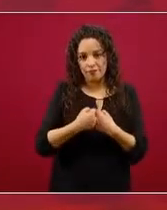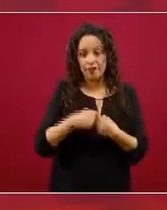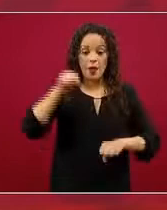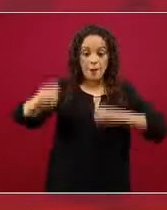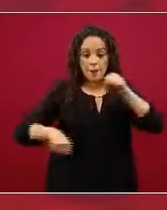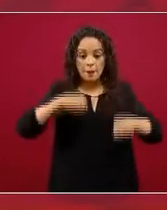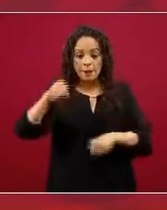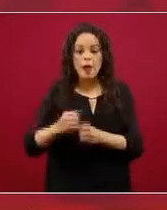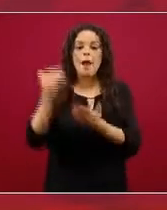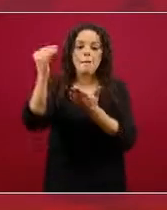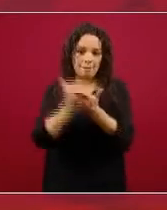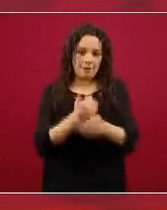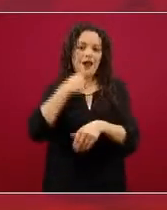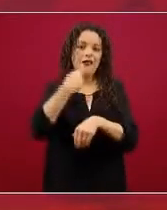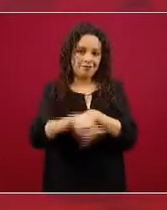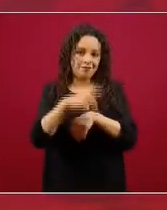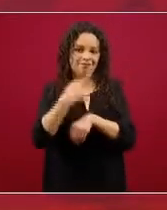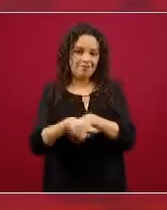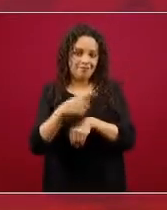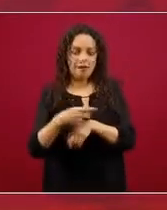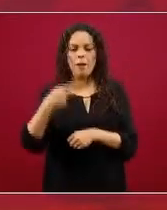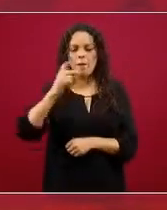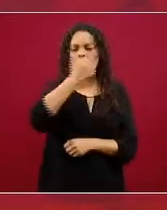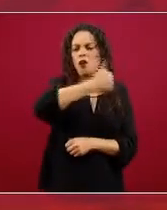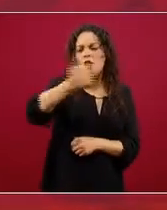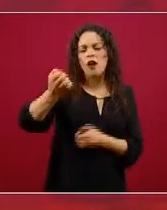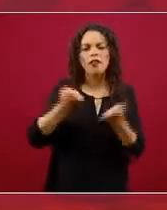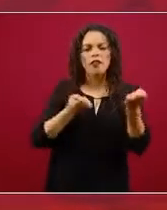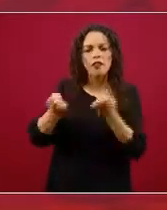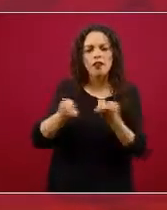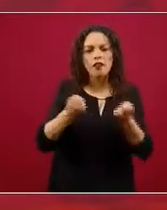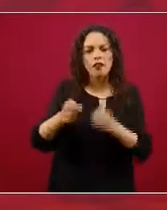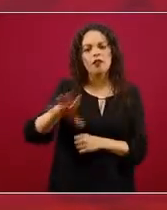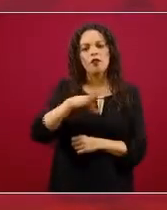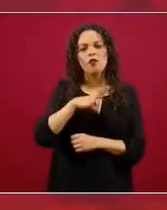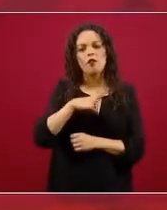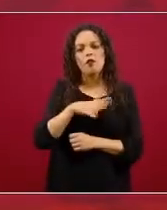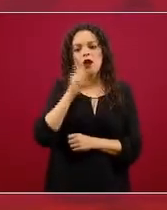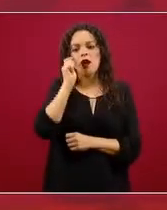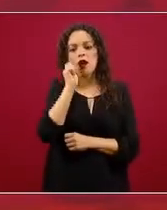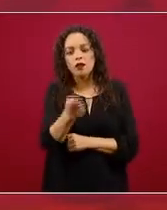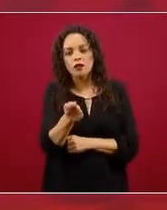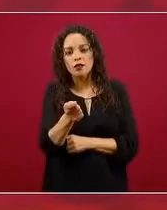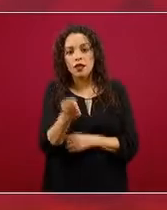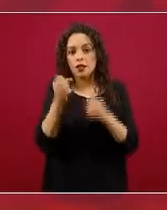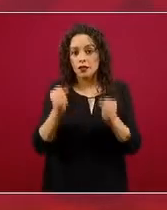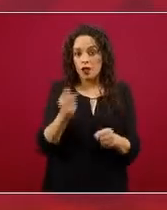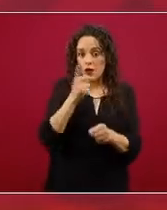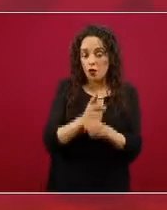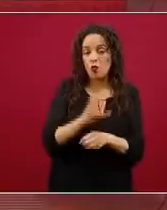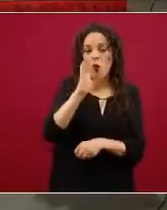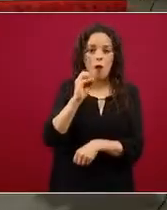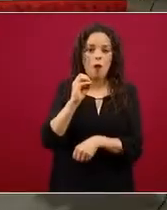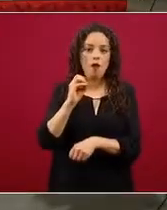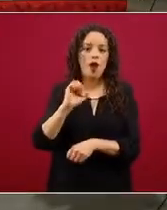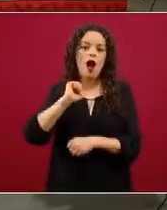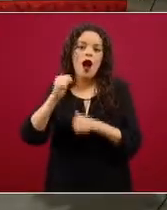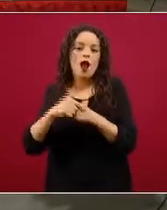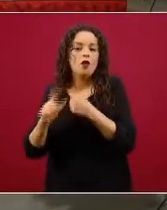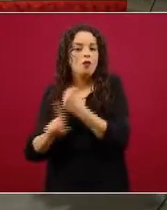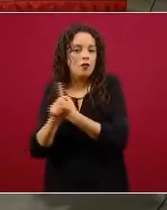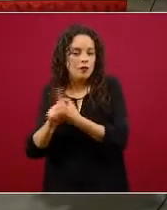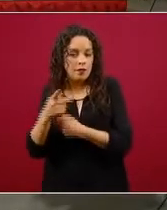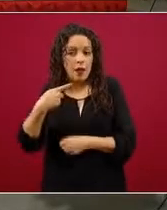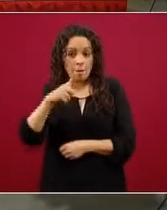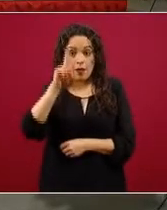riesgo en ese aspecto. Y cada ejercicio puede tener su margen de seguridad o su margen de riesgo, pero en general